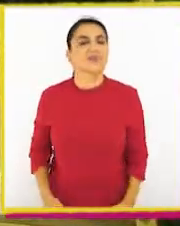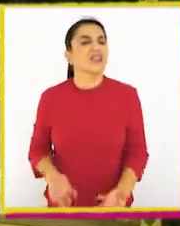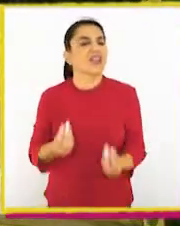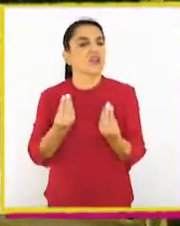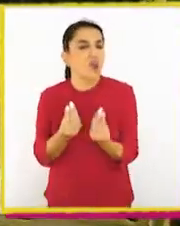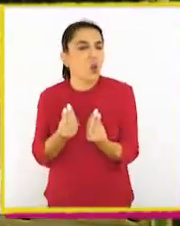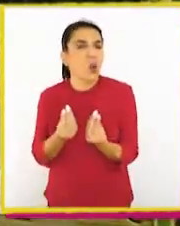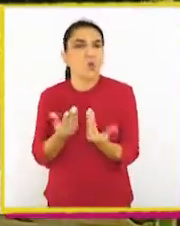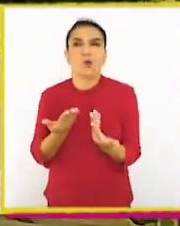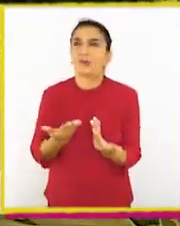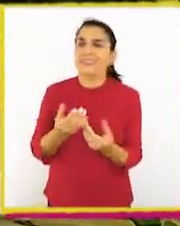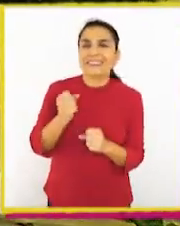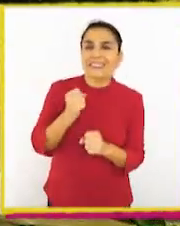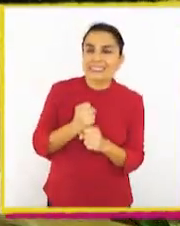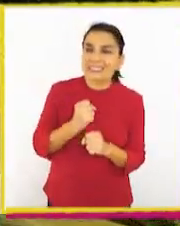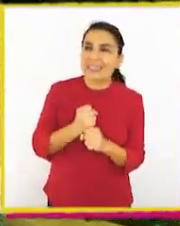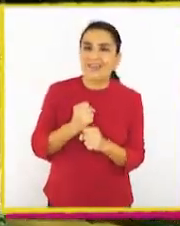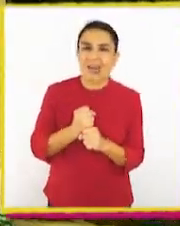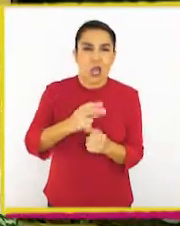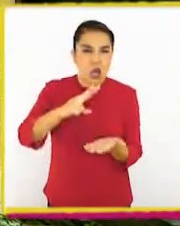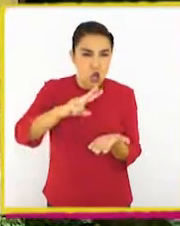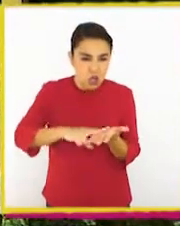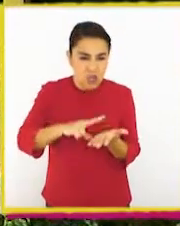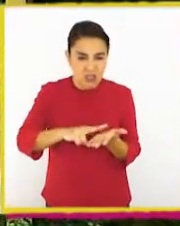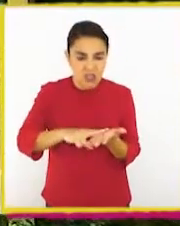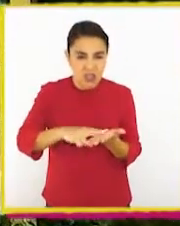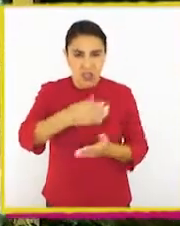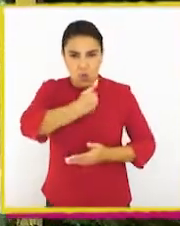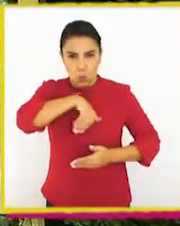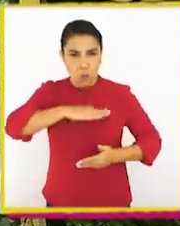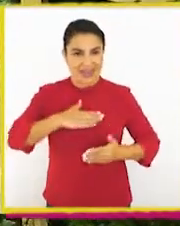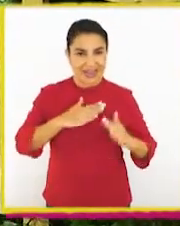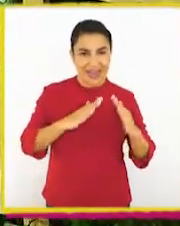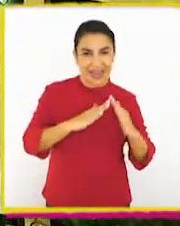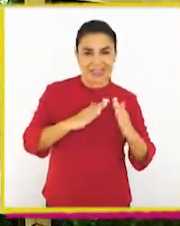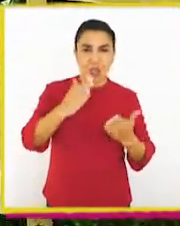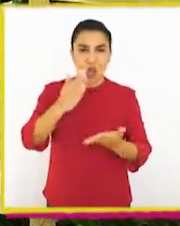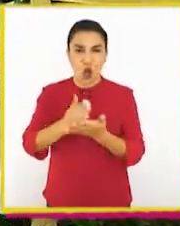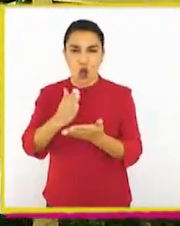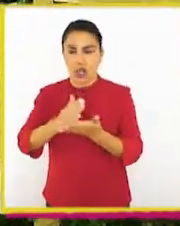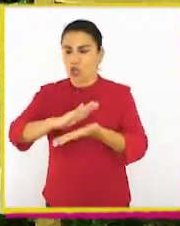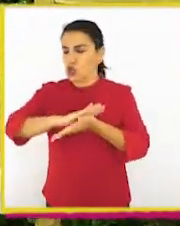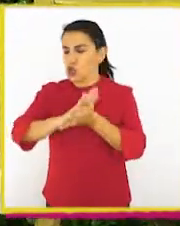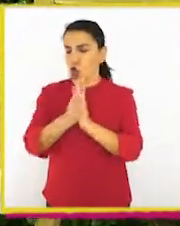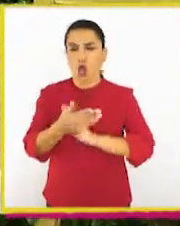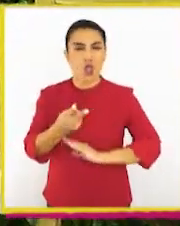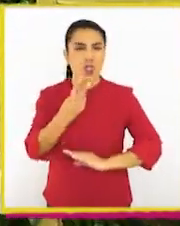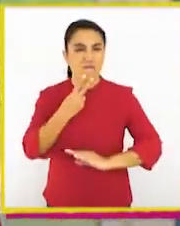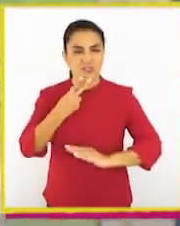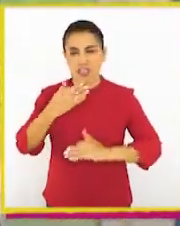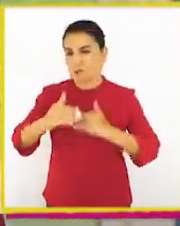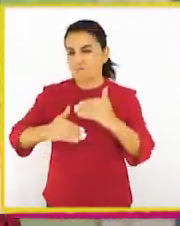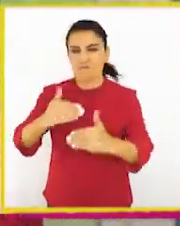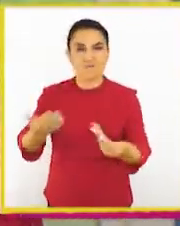¿Cómo podemos trabajar la honestidad en nuestra casa, colegio y en toda nuestra vida?